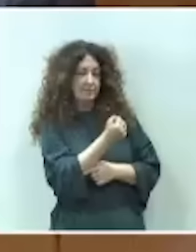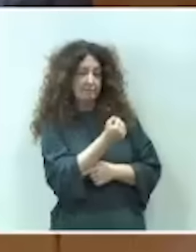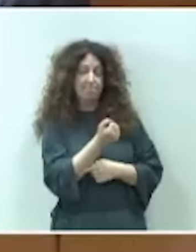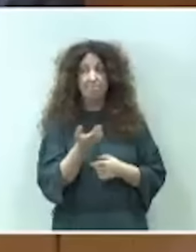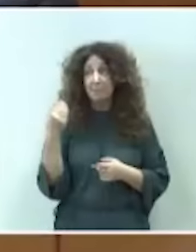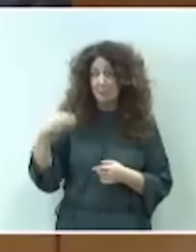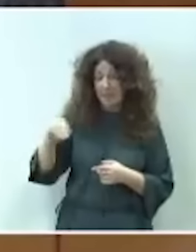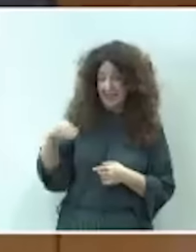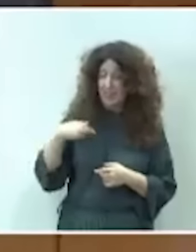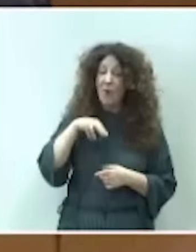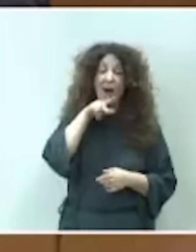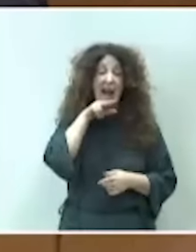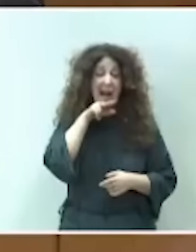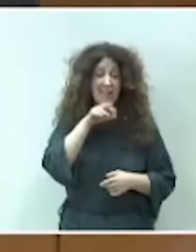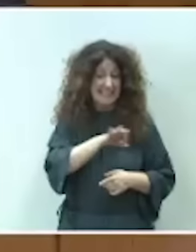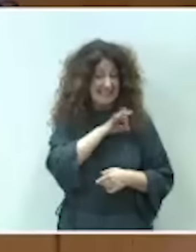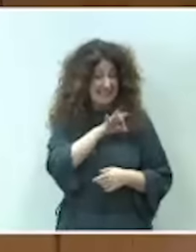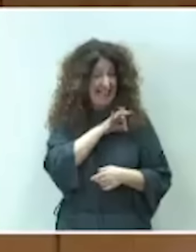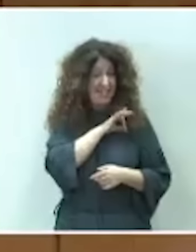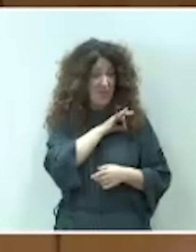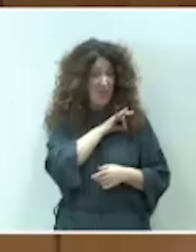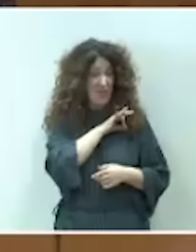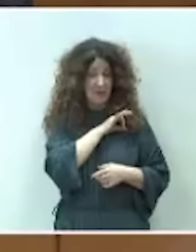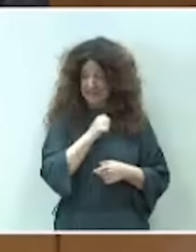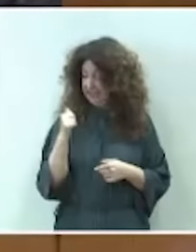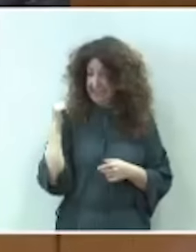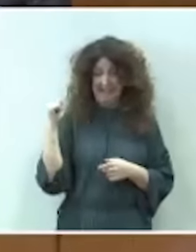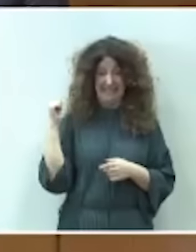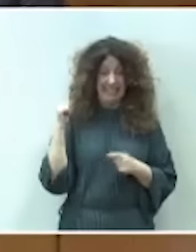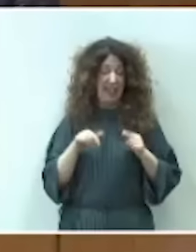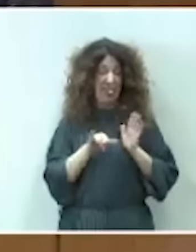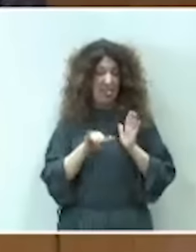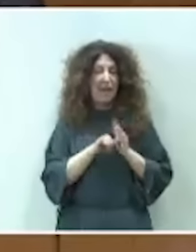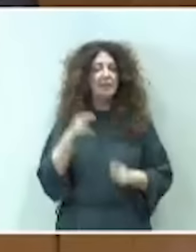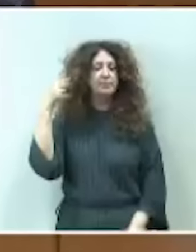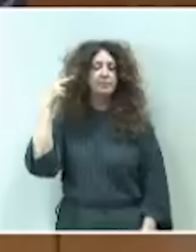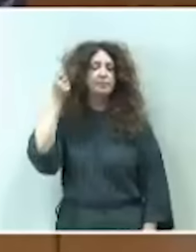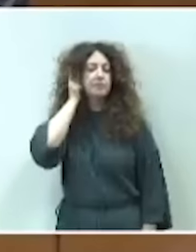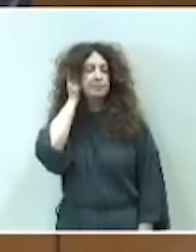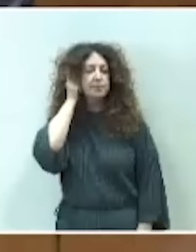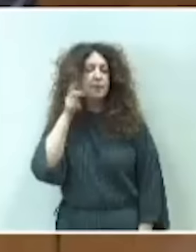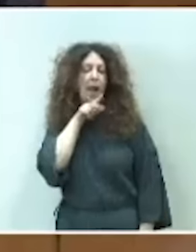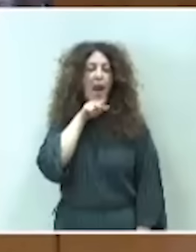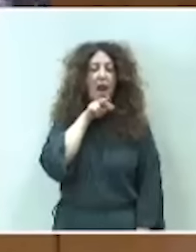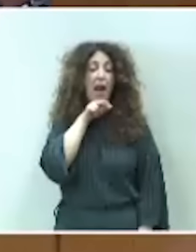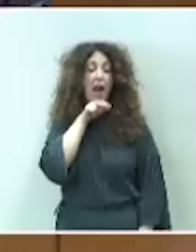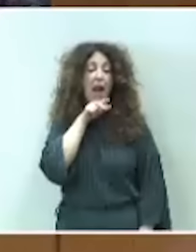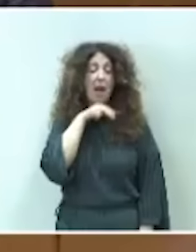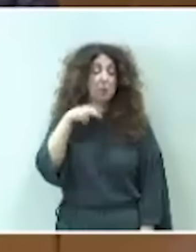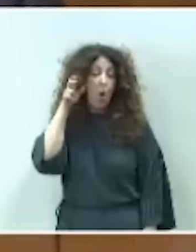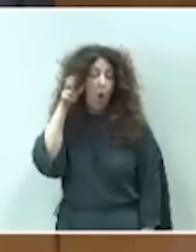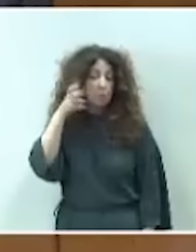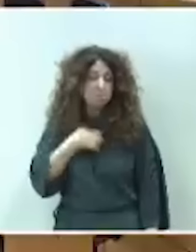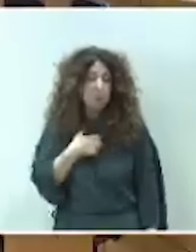Presidente, mientras estoy hablando, este señor que está a menos de un metro del mío, está hablando por teléfono y no me deja hablar. No me deja ni oír.